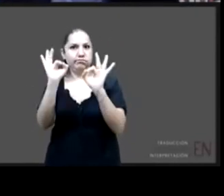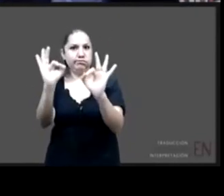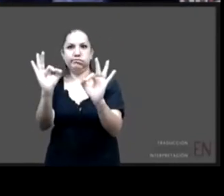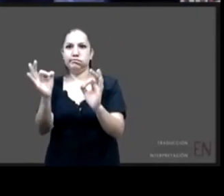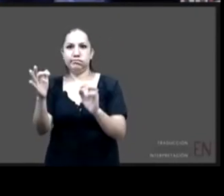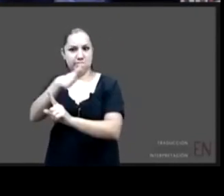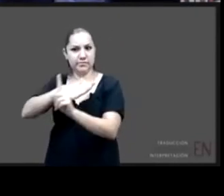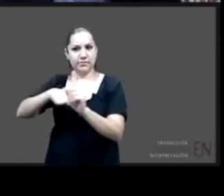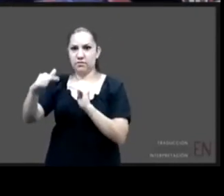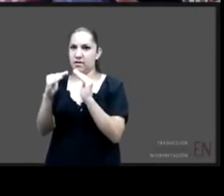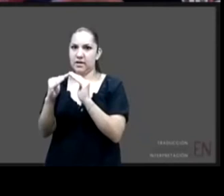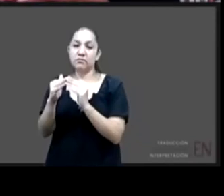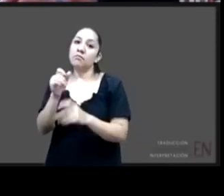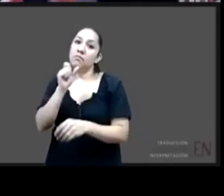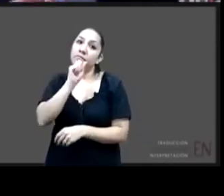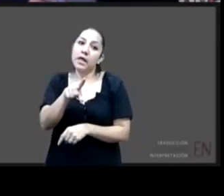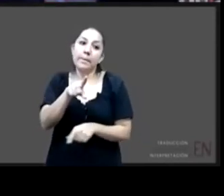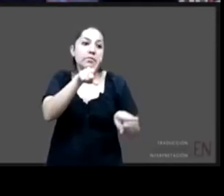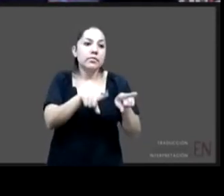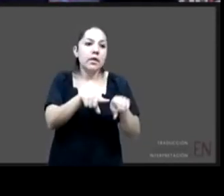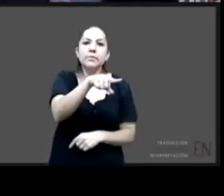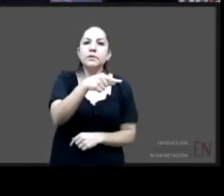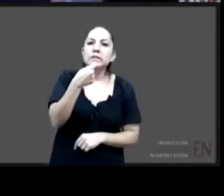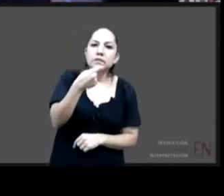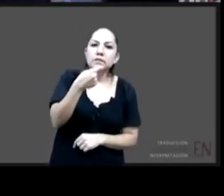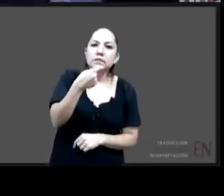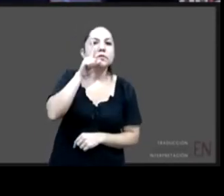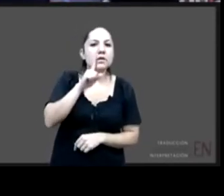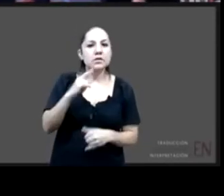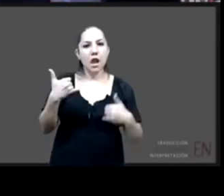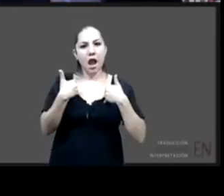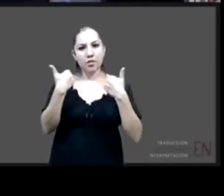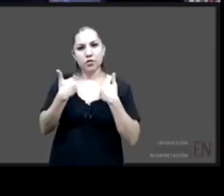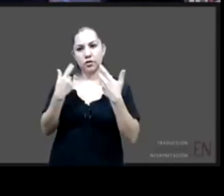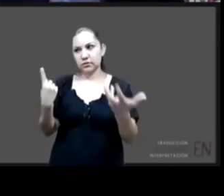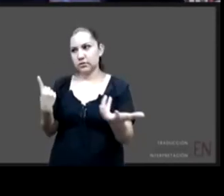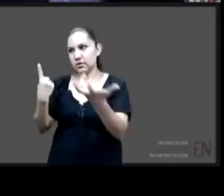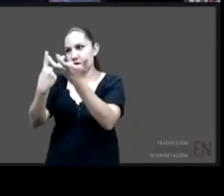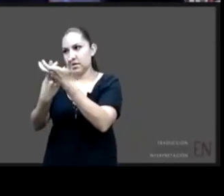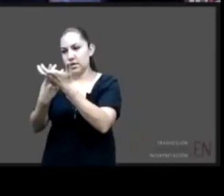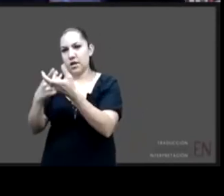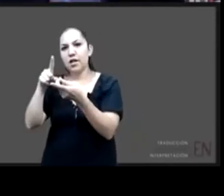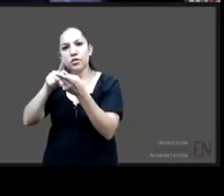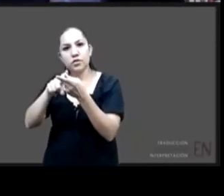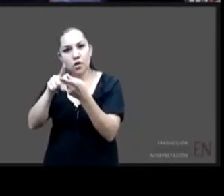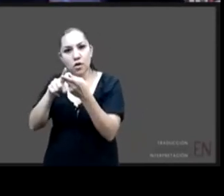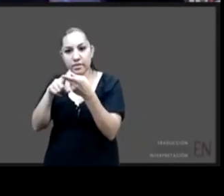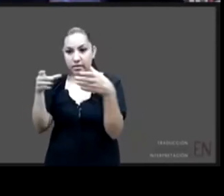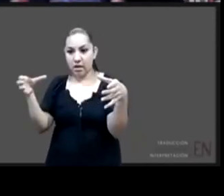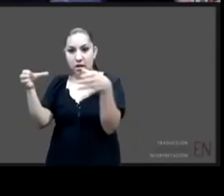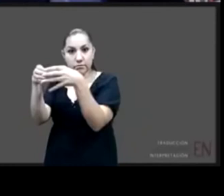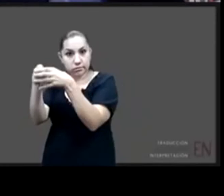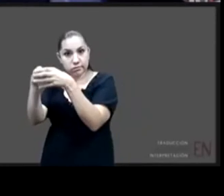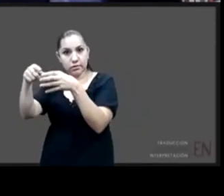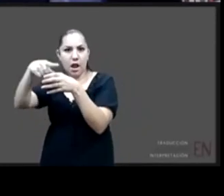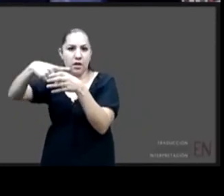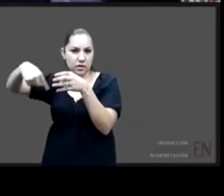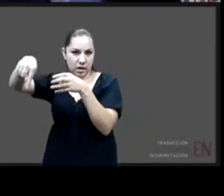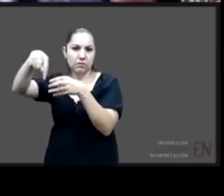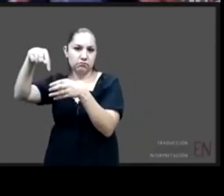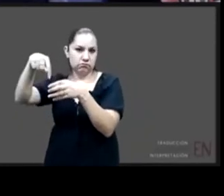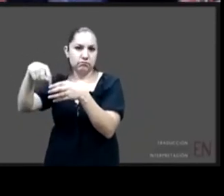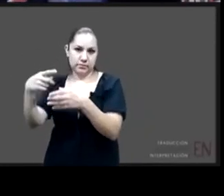un niño una niña una adolescencia este tipo de estos niños estas niñas que tienen esta